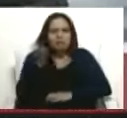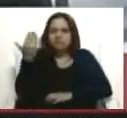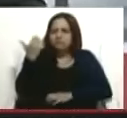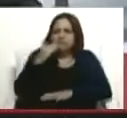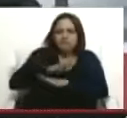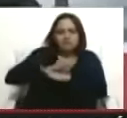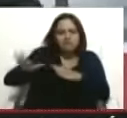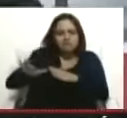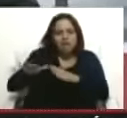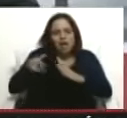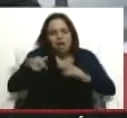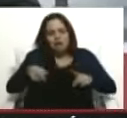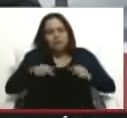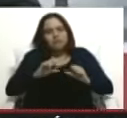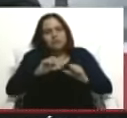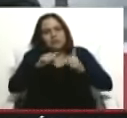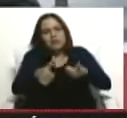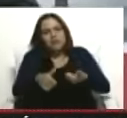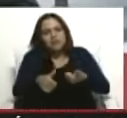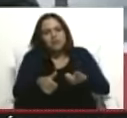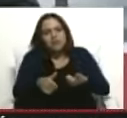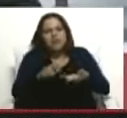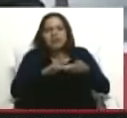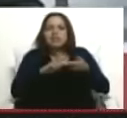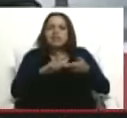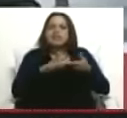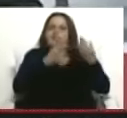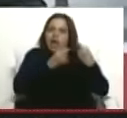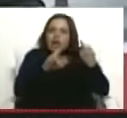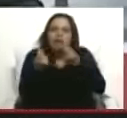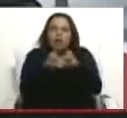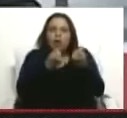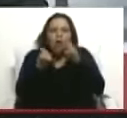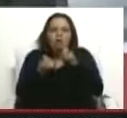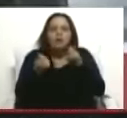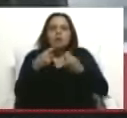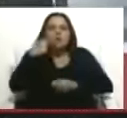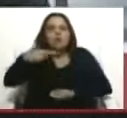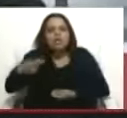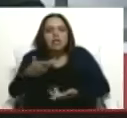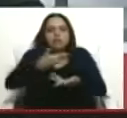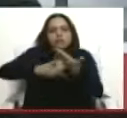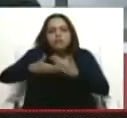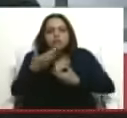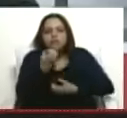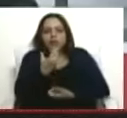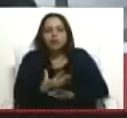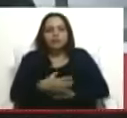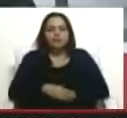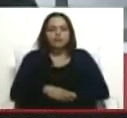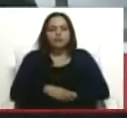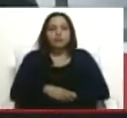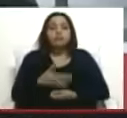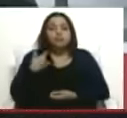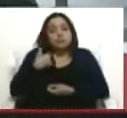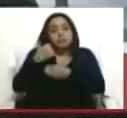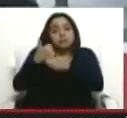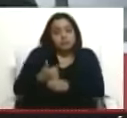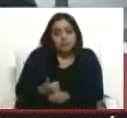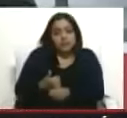otro momento de, yo diría, de esperanza económica, política, de convivencia. Yo auguro que este